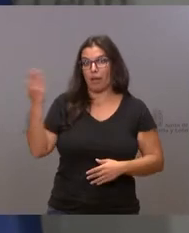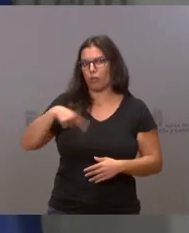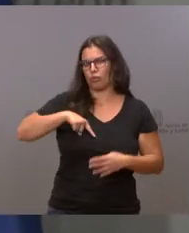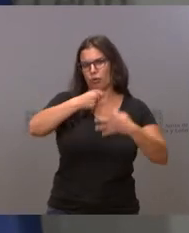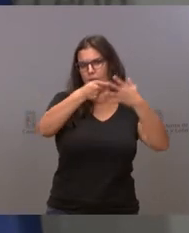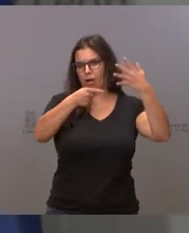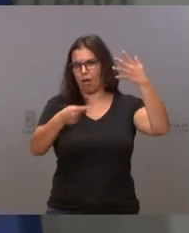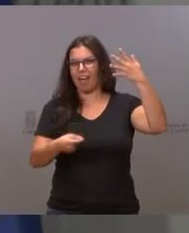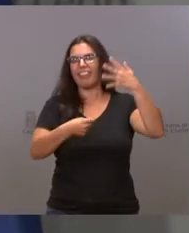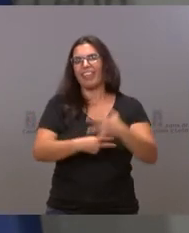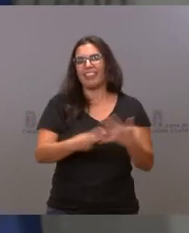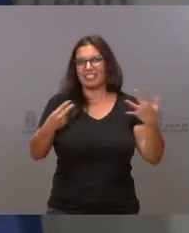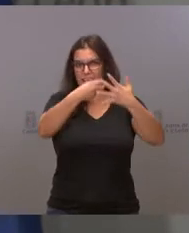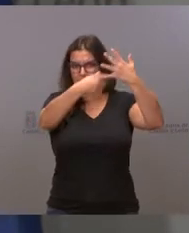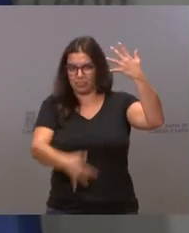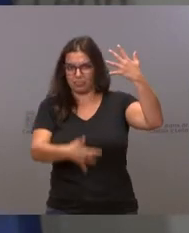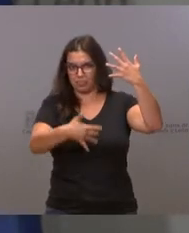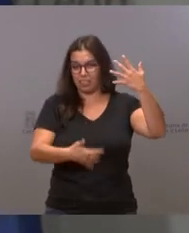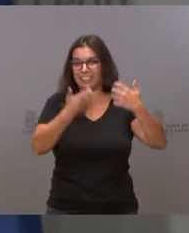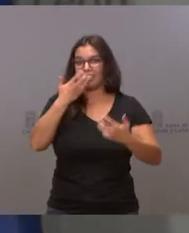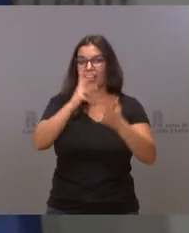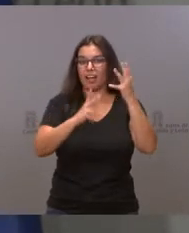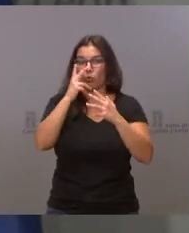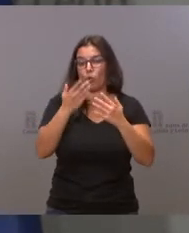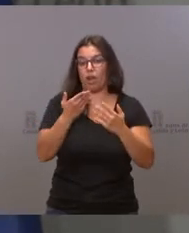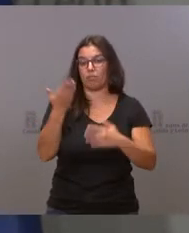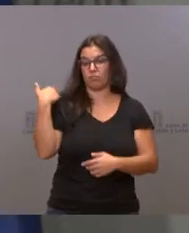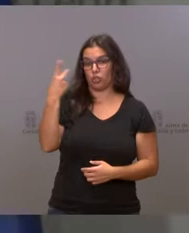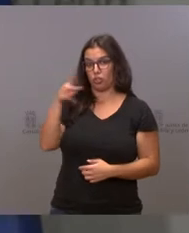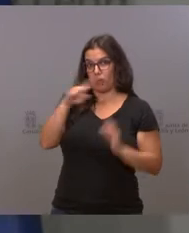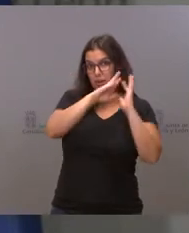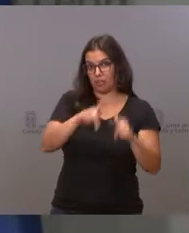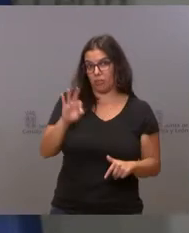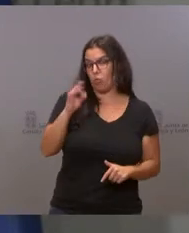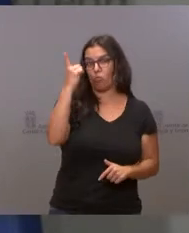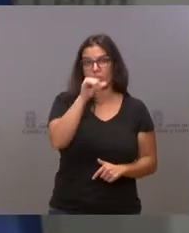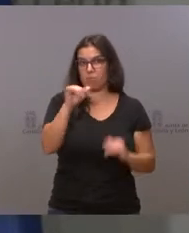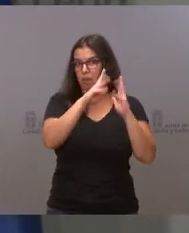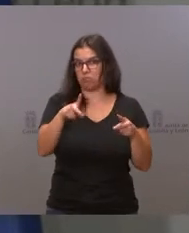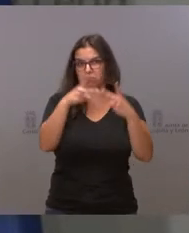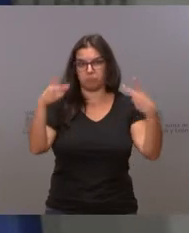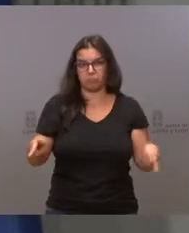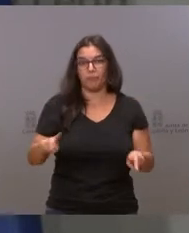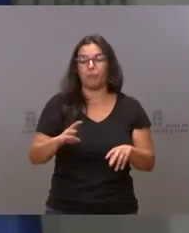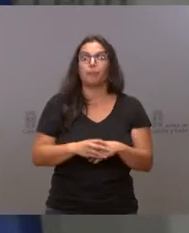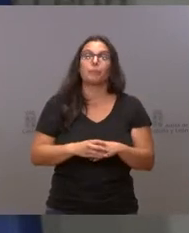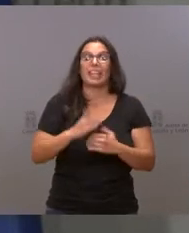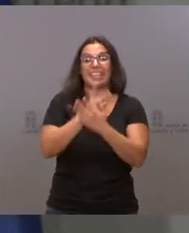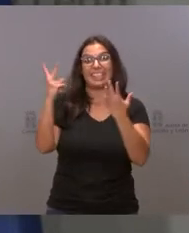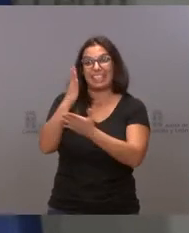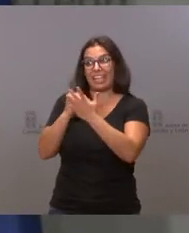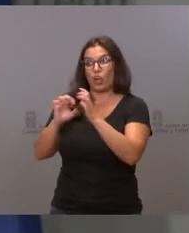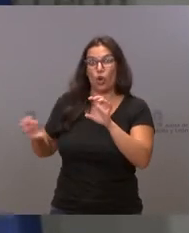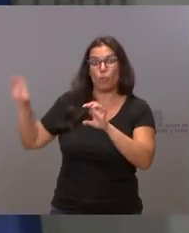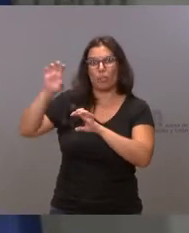tanto en incidencia a 14 días como a 7 días. Hay 17 comunidades con incidencia más alta que la